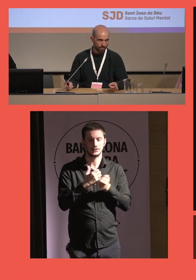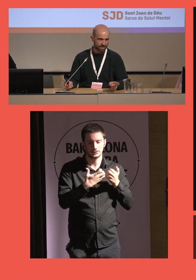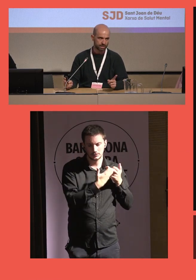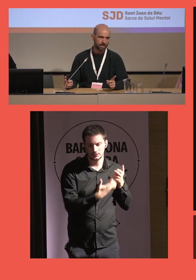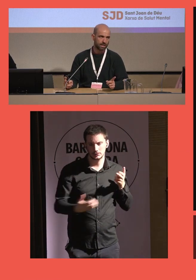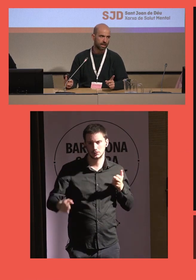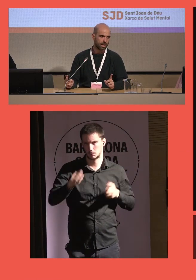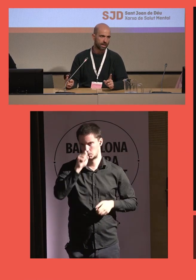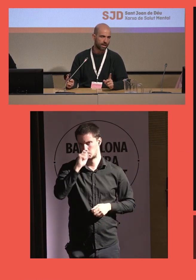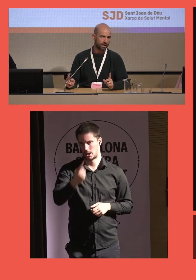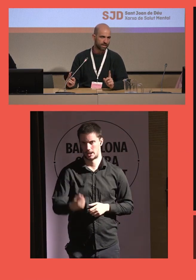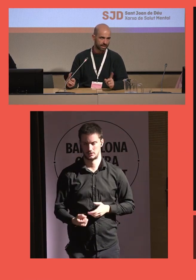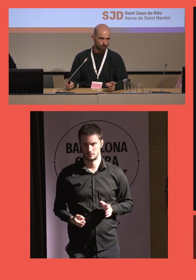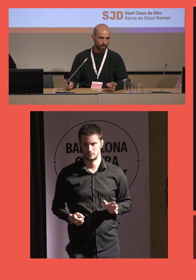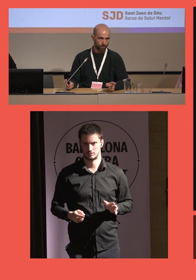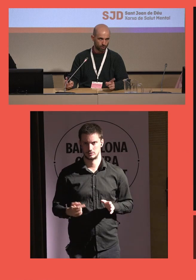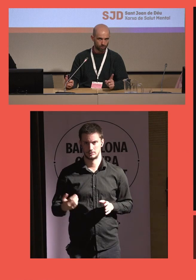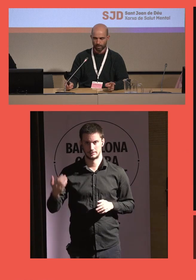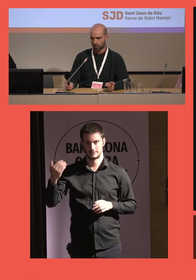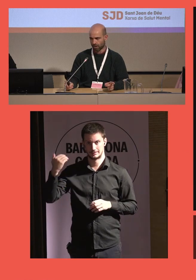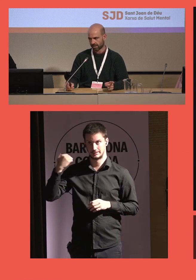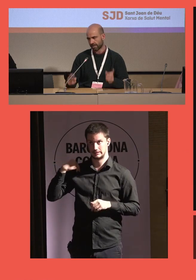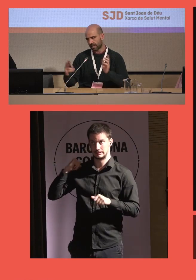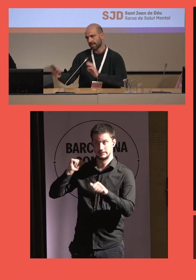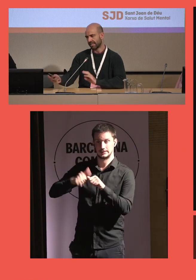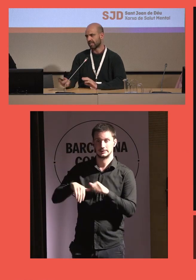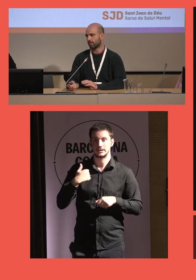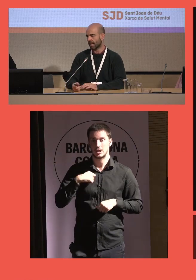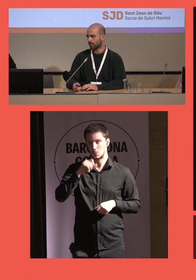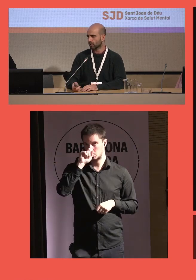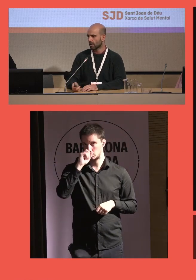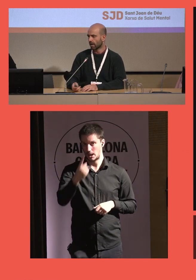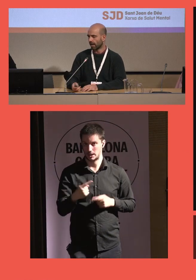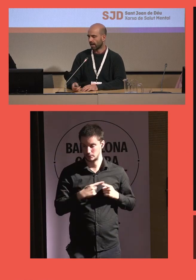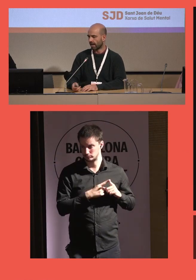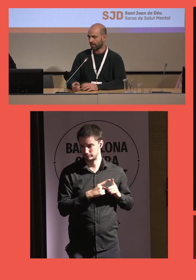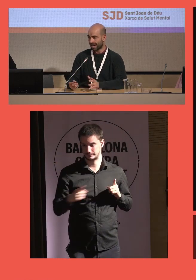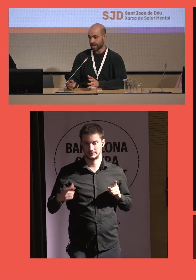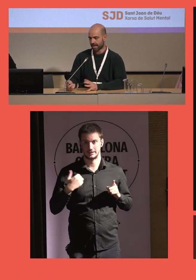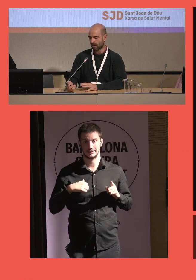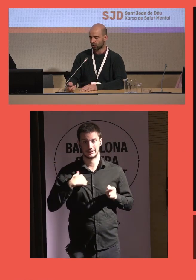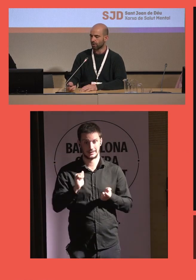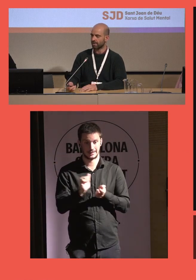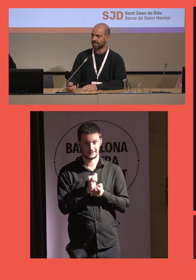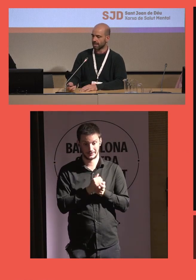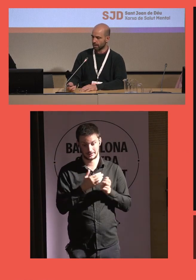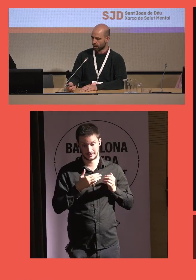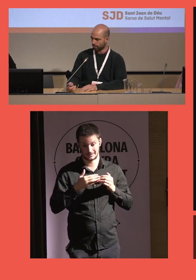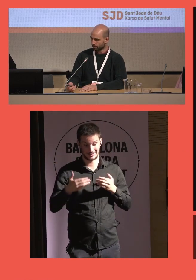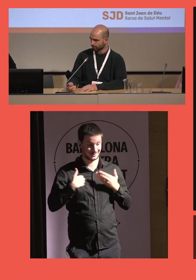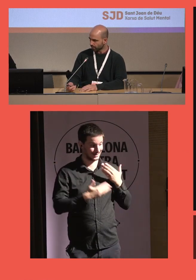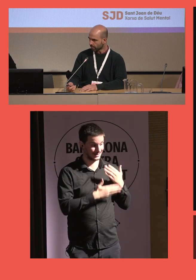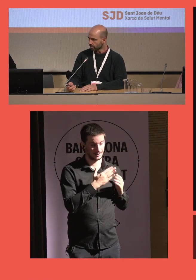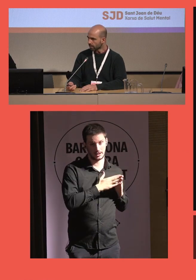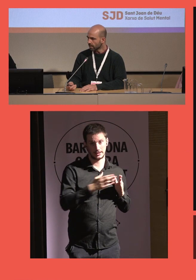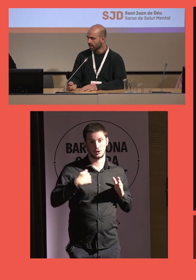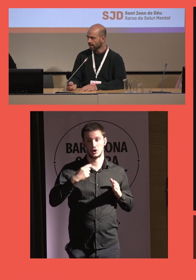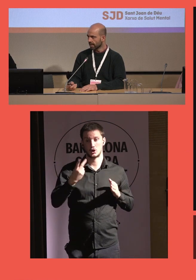llevamos nueve meses desde que comenzó la actividad y esperamos finalizar a los doce meses del inicio.